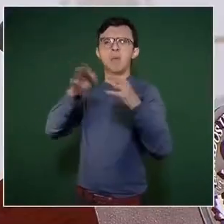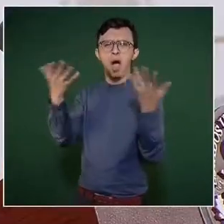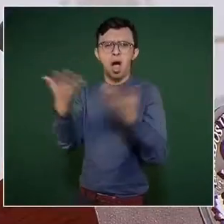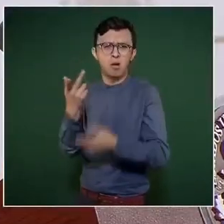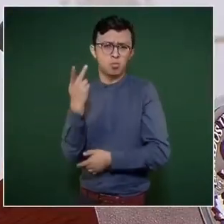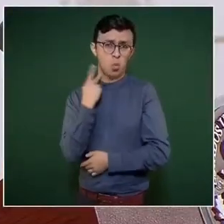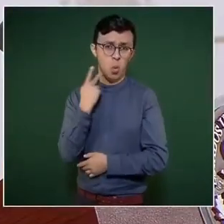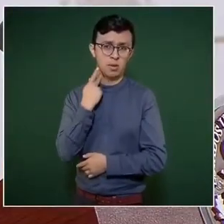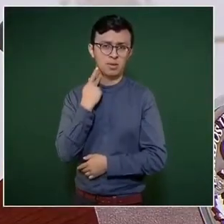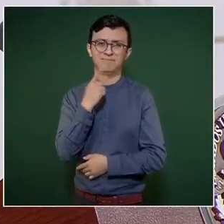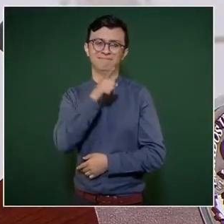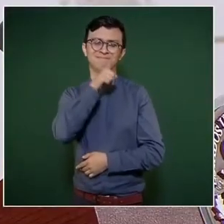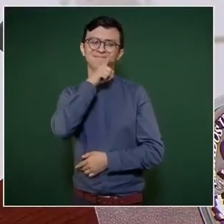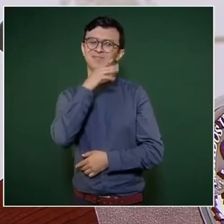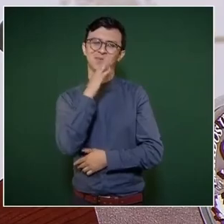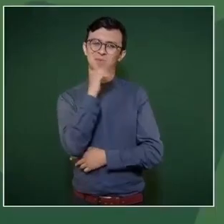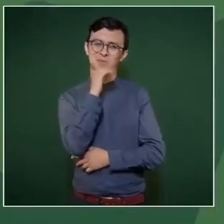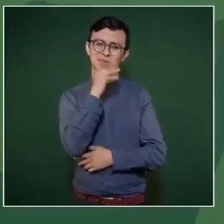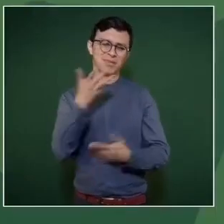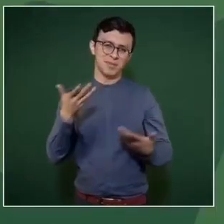Eso de que